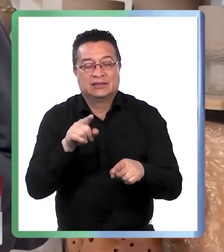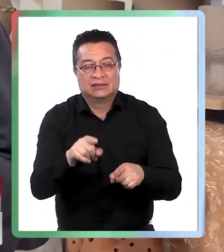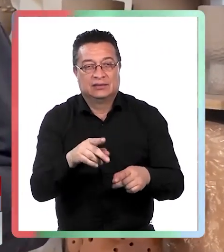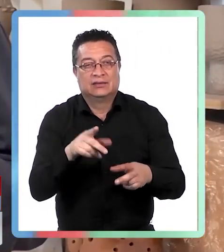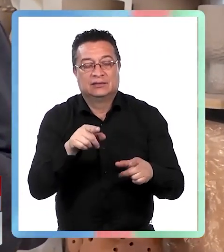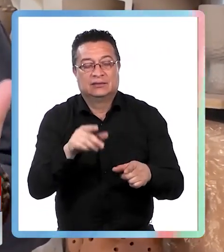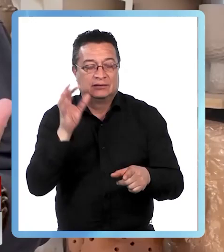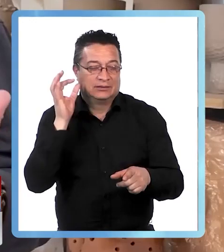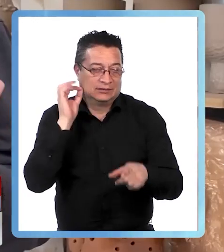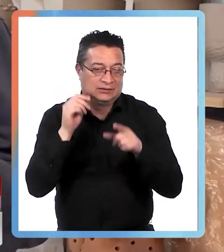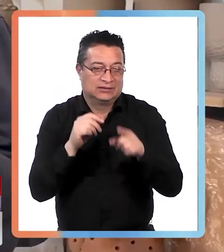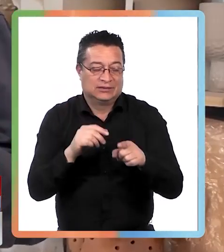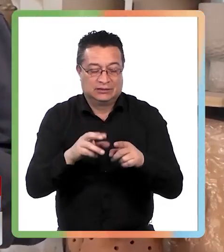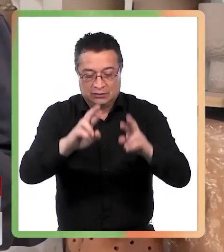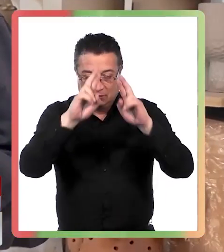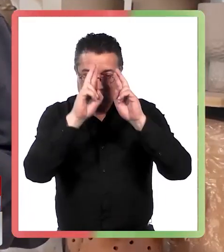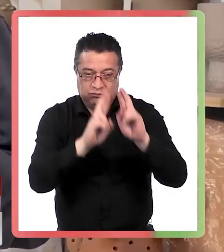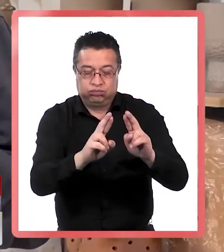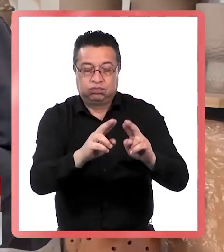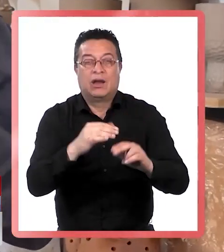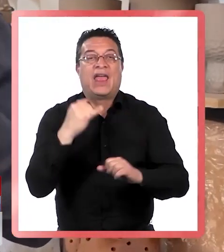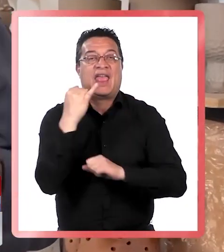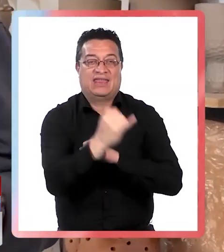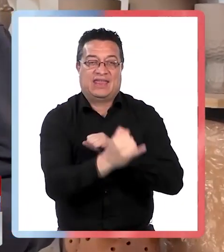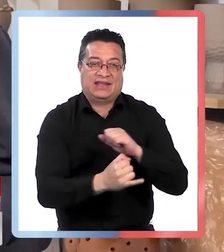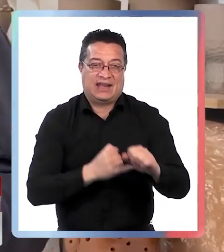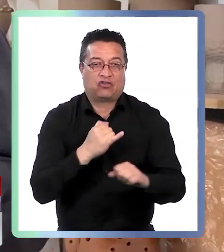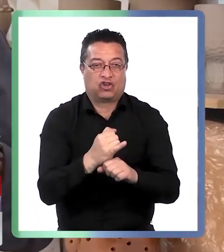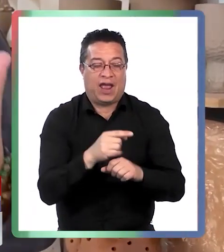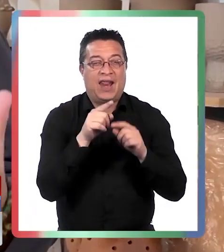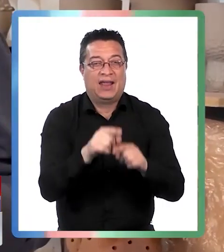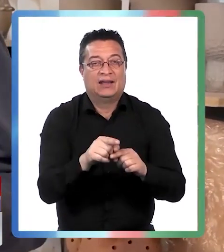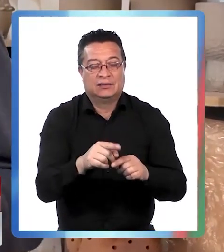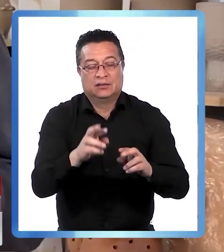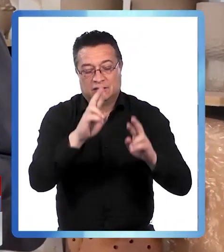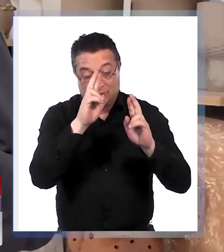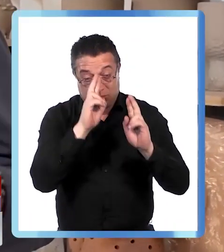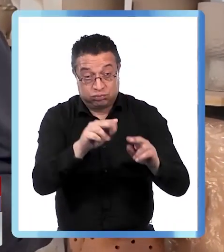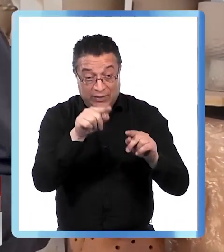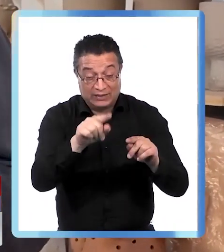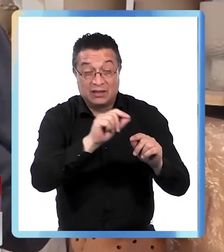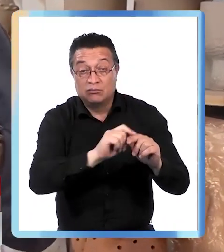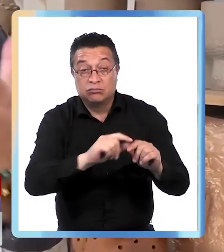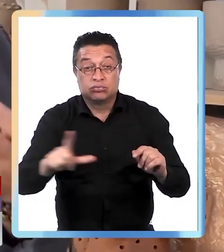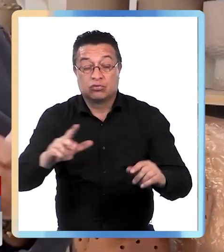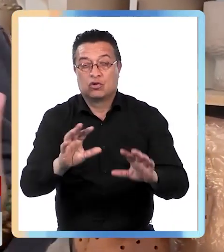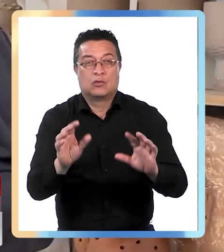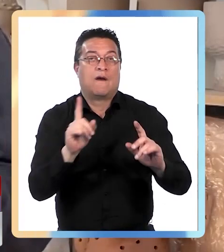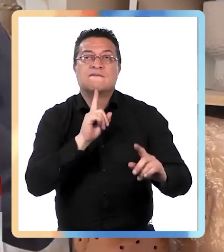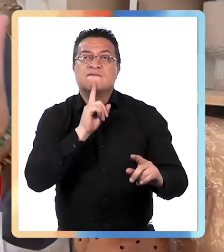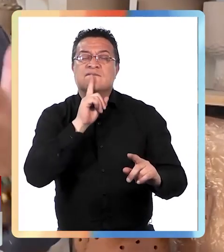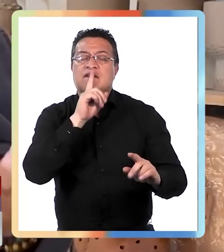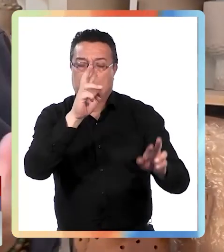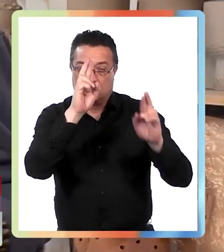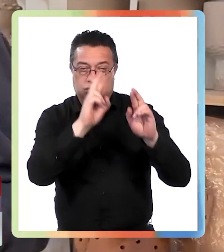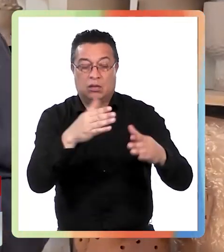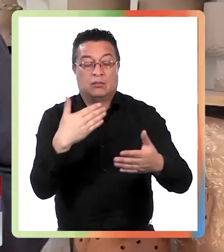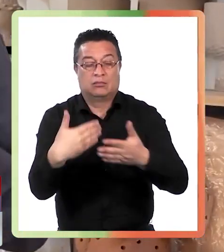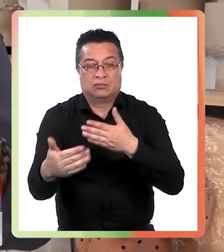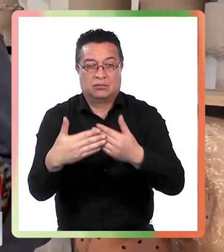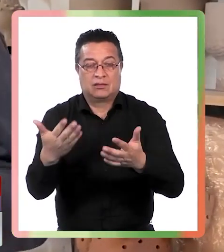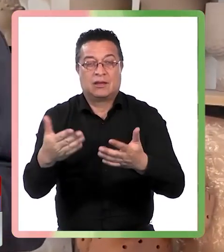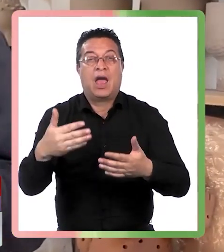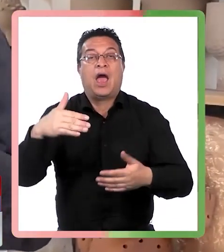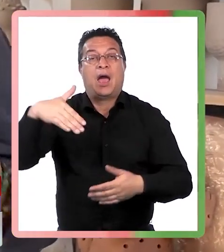que Tatana haya sido reconocida a nivel internacional a partir de este reconocimiento de excelencia